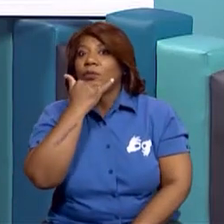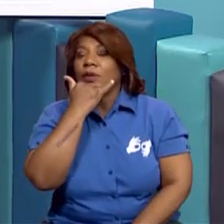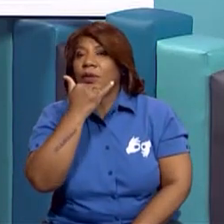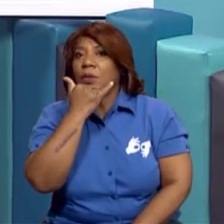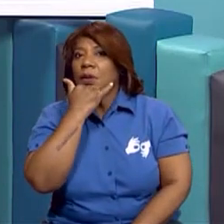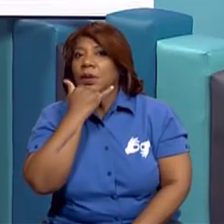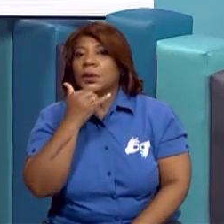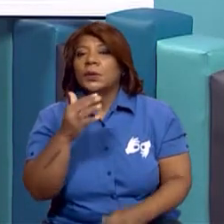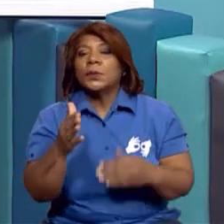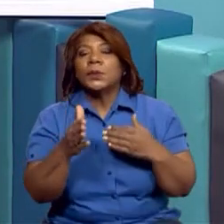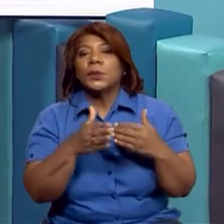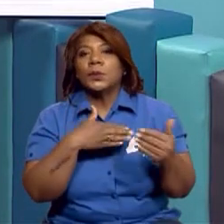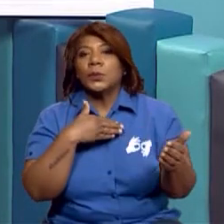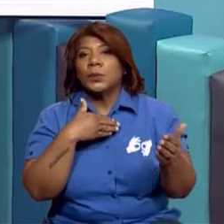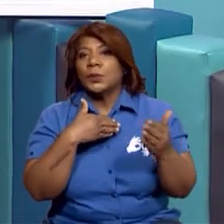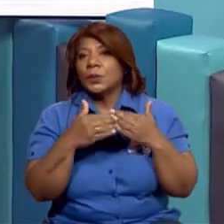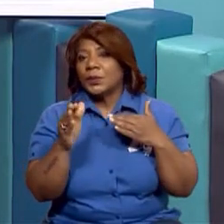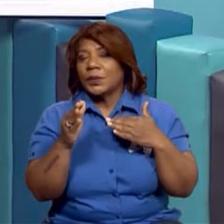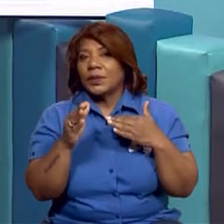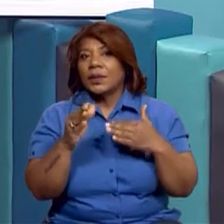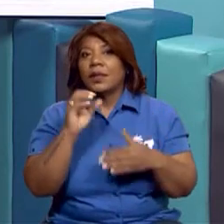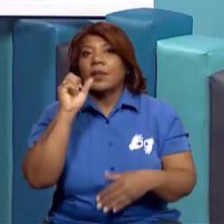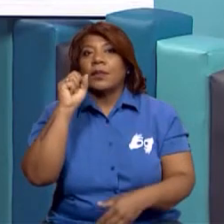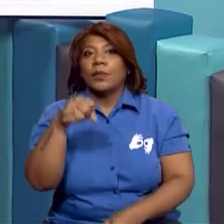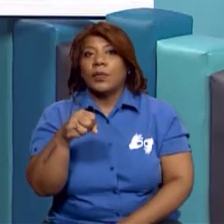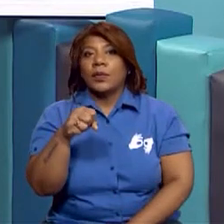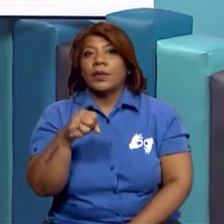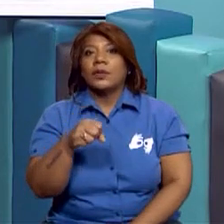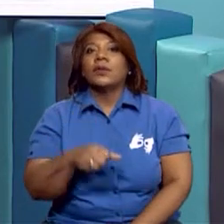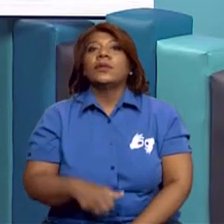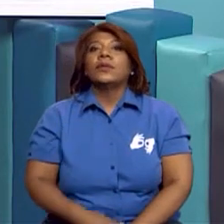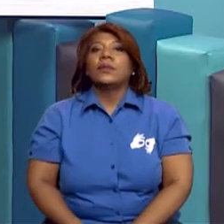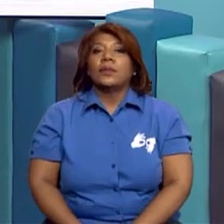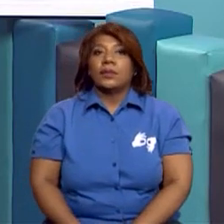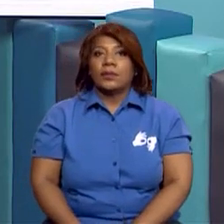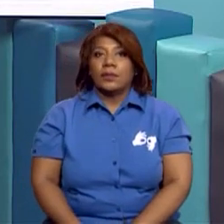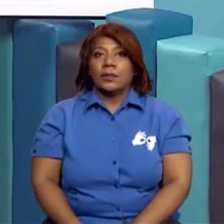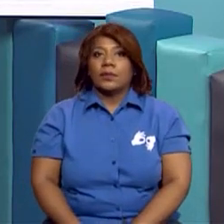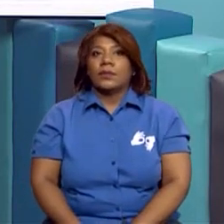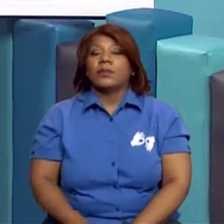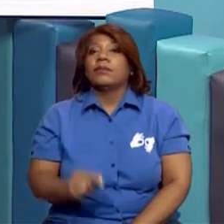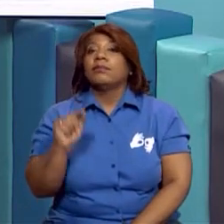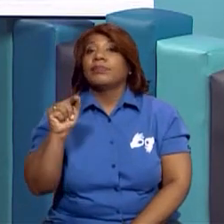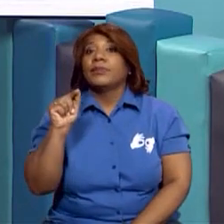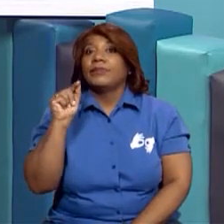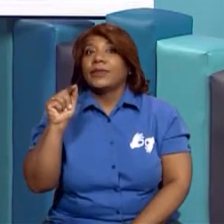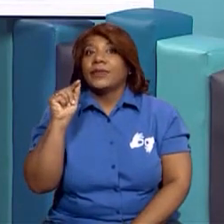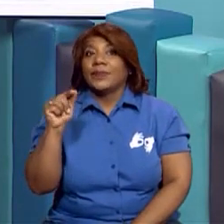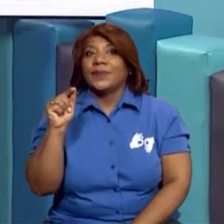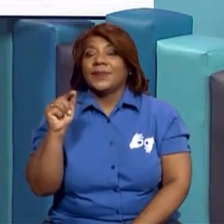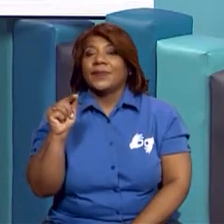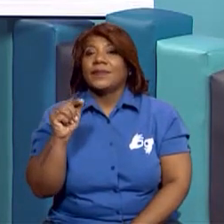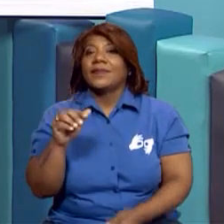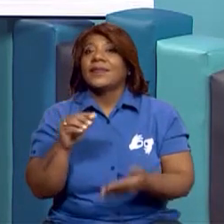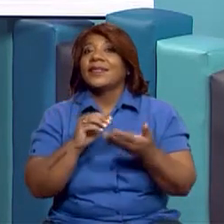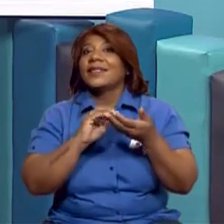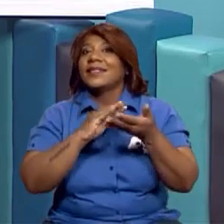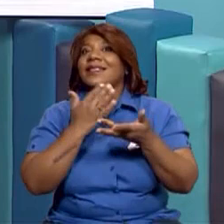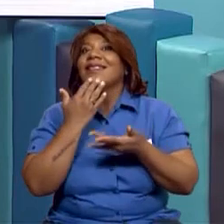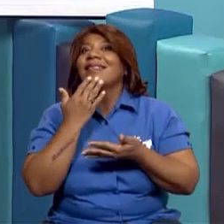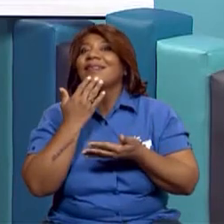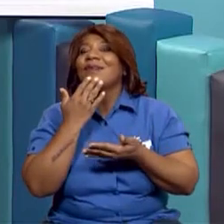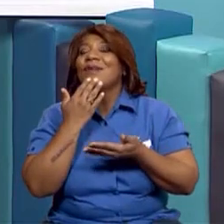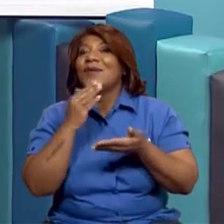caso, puedes solamente hacerle clic para que ella ya no esté sombreada. Y de esta forma